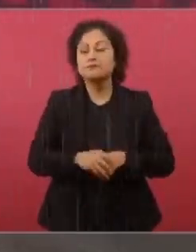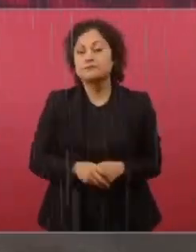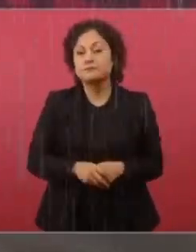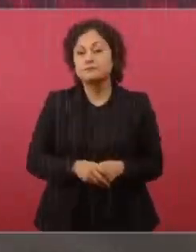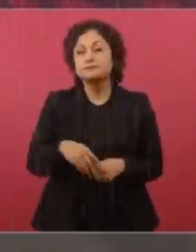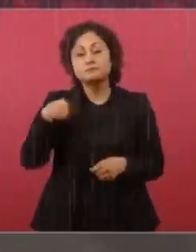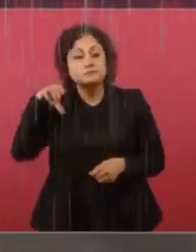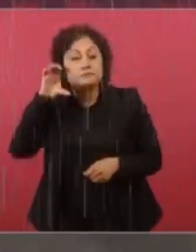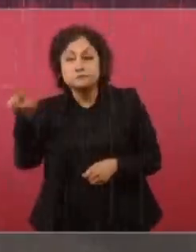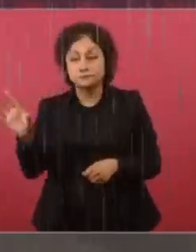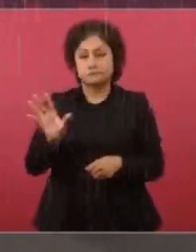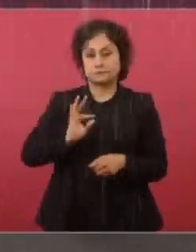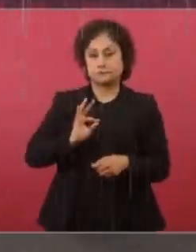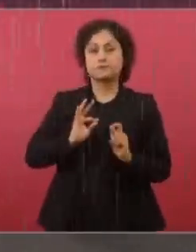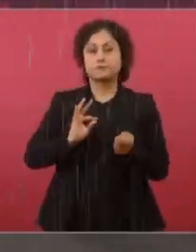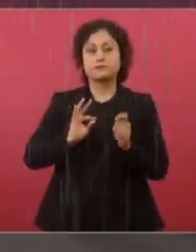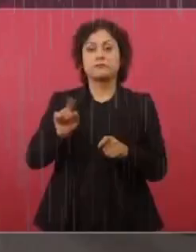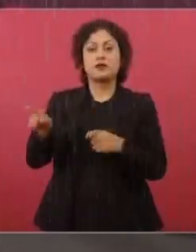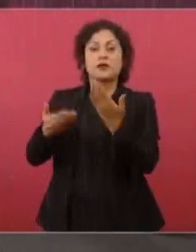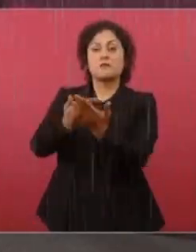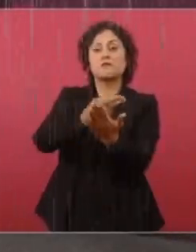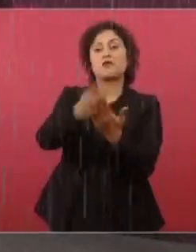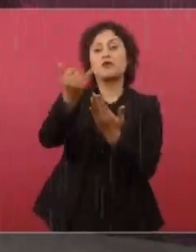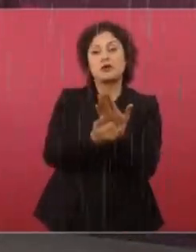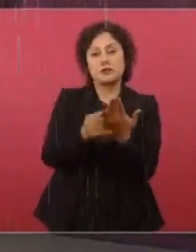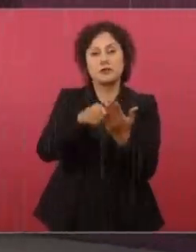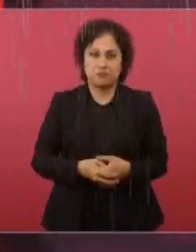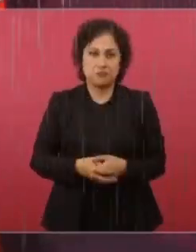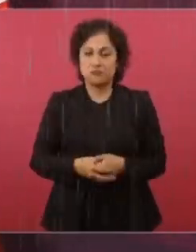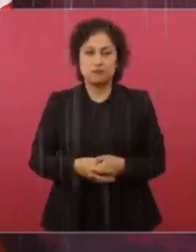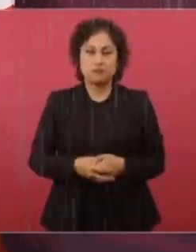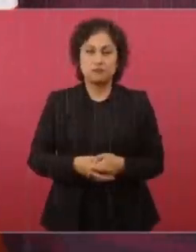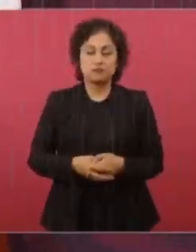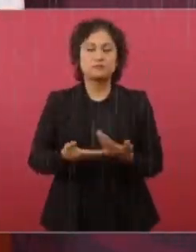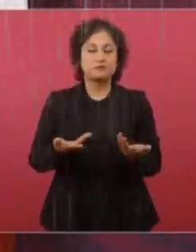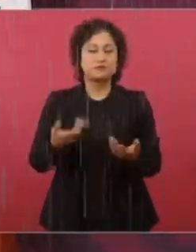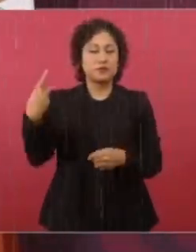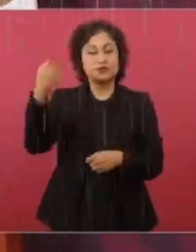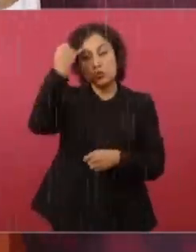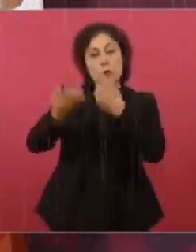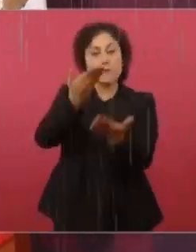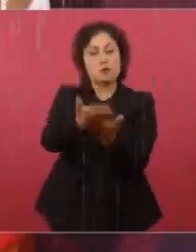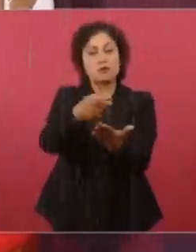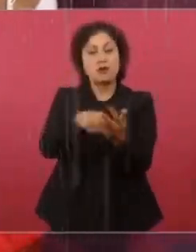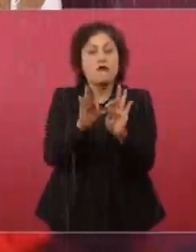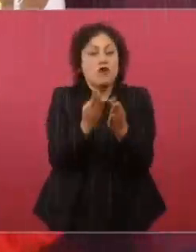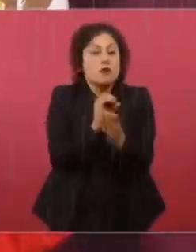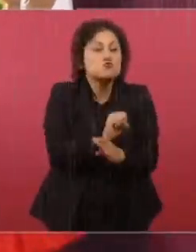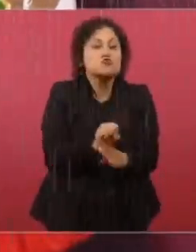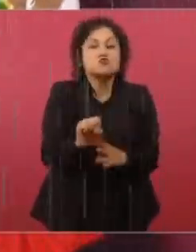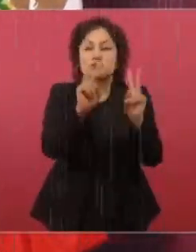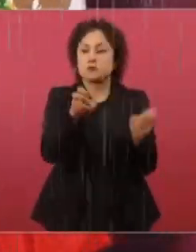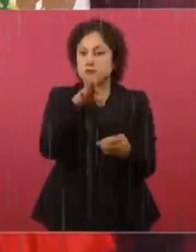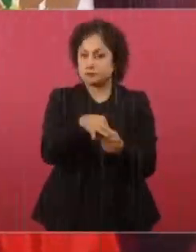que el proyecto que van a presentar ni siquiera va al fondo. Se queda en la forma y además